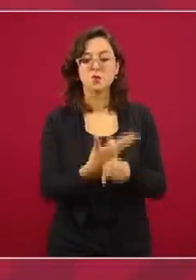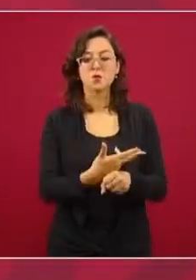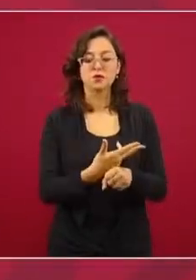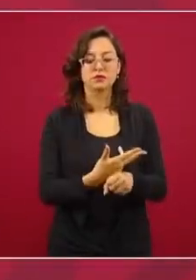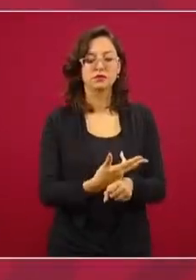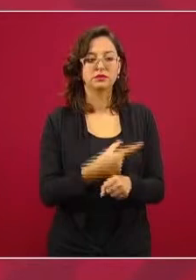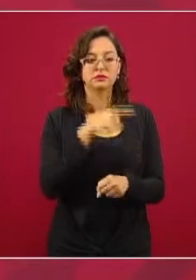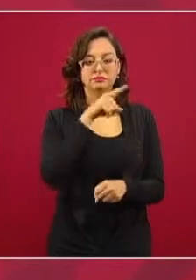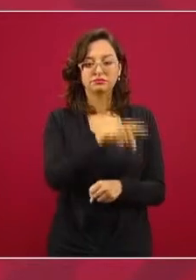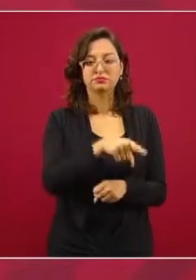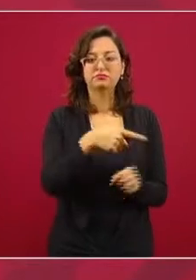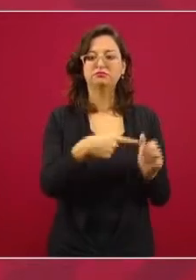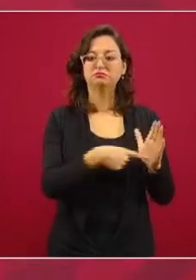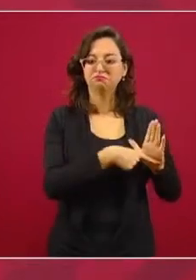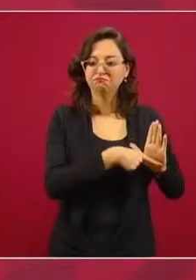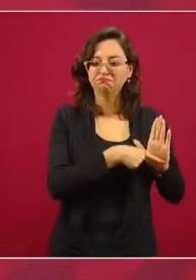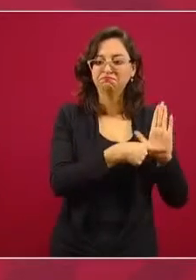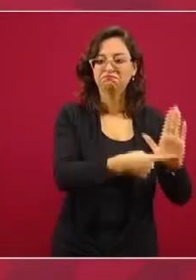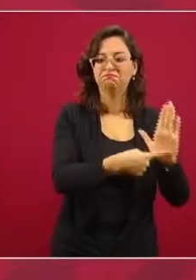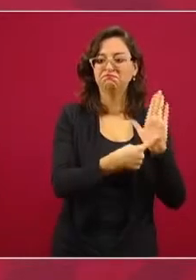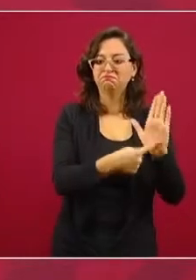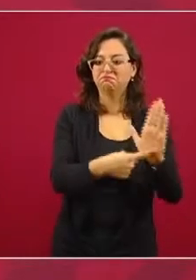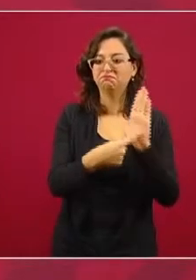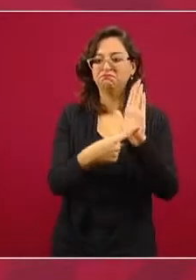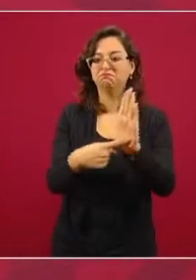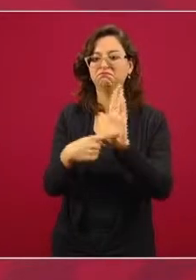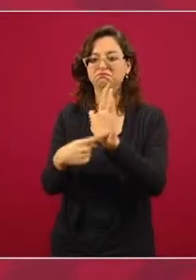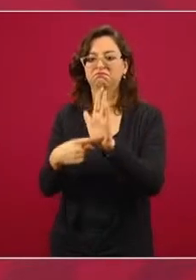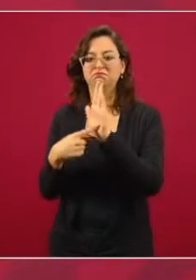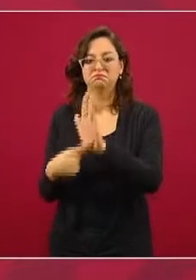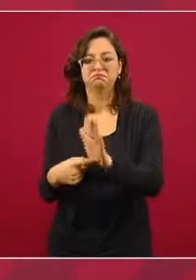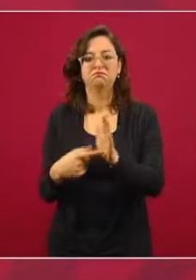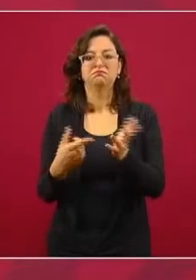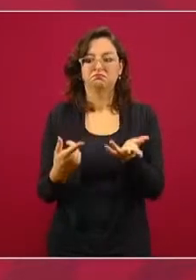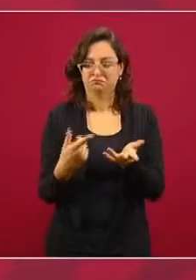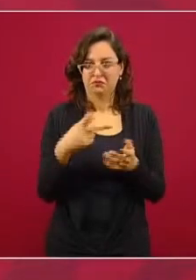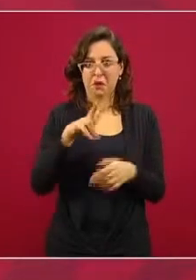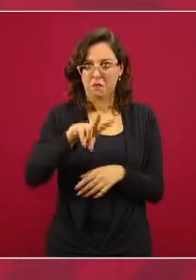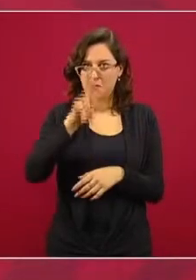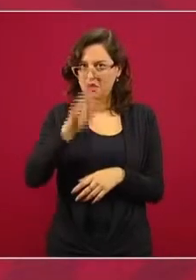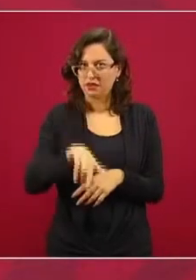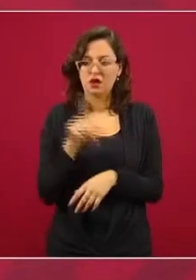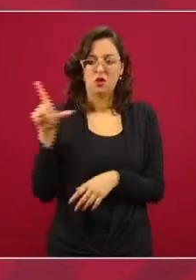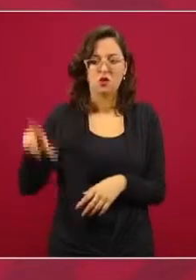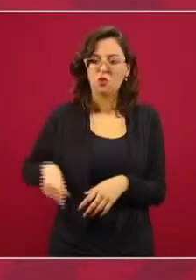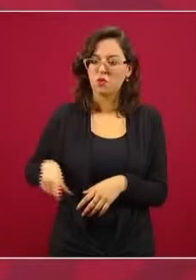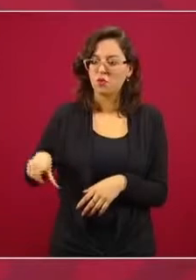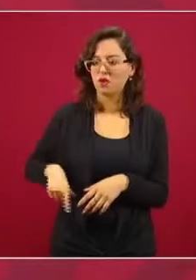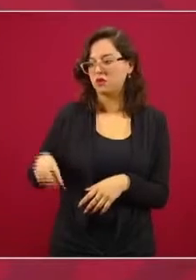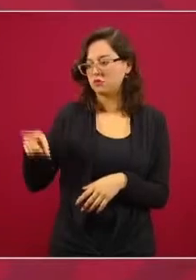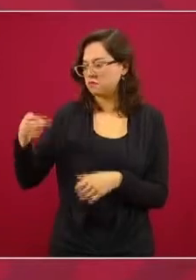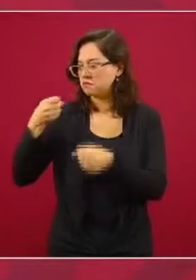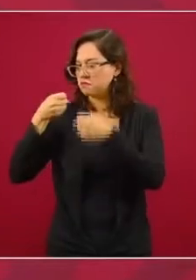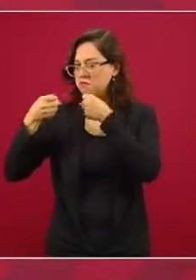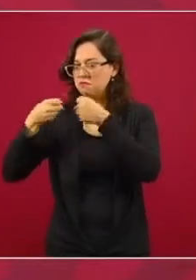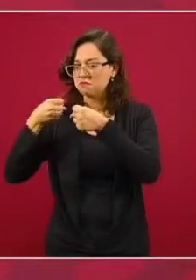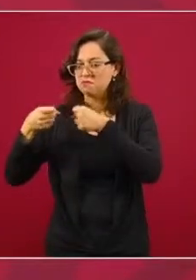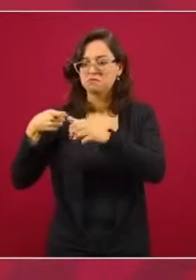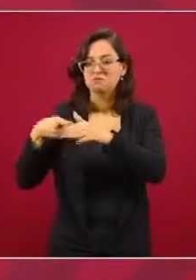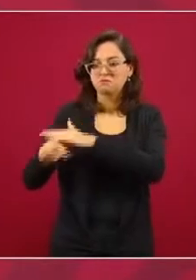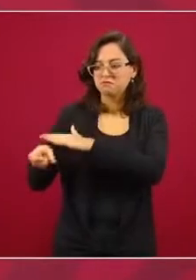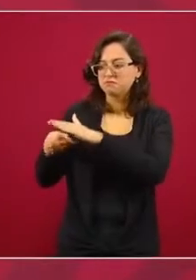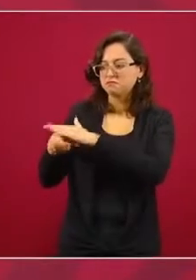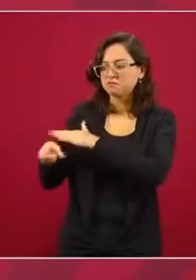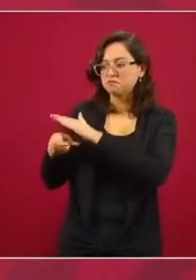demostrar de cómo se subvencionaba a la prensa y en particular a este